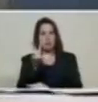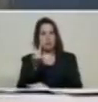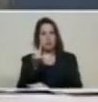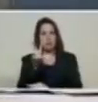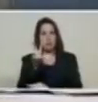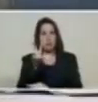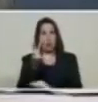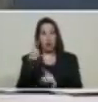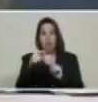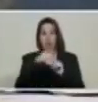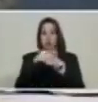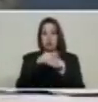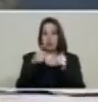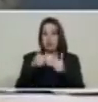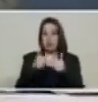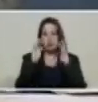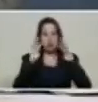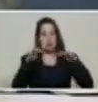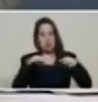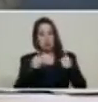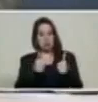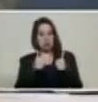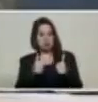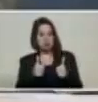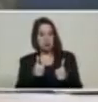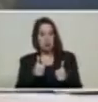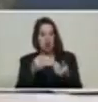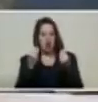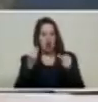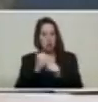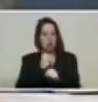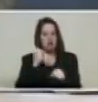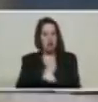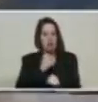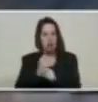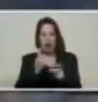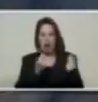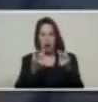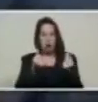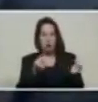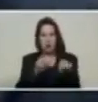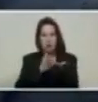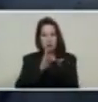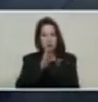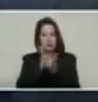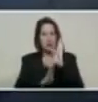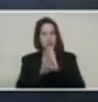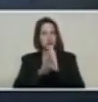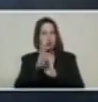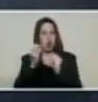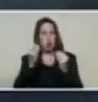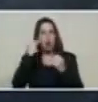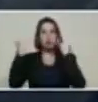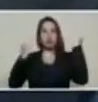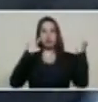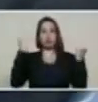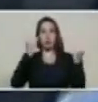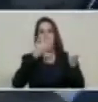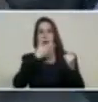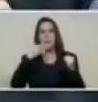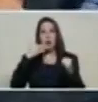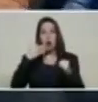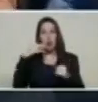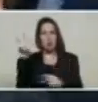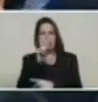positiva. ¿Por qué? Porque con esta iniciativa que usted ha tenido, coloca al país a la vanguardia del mundo,